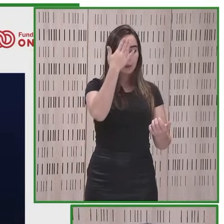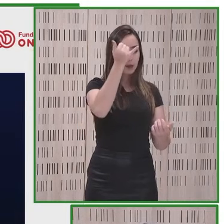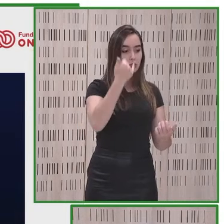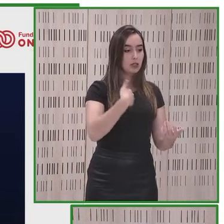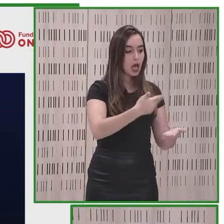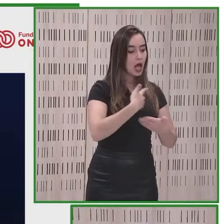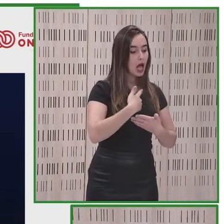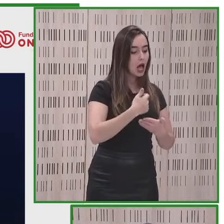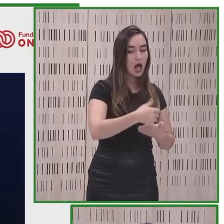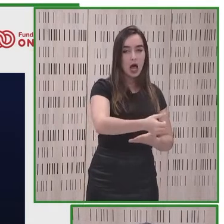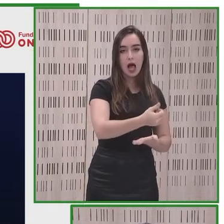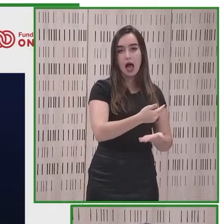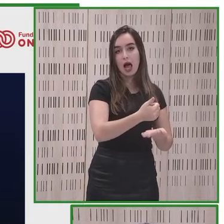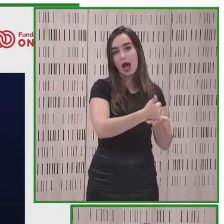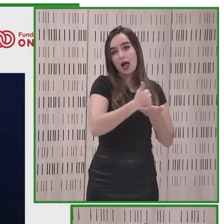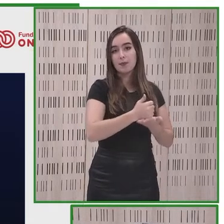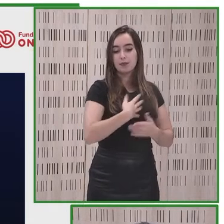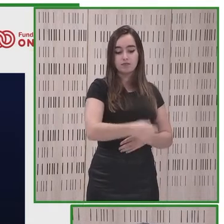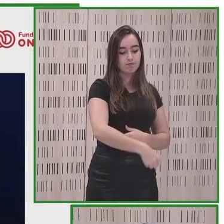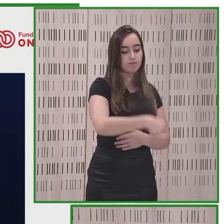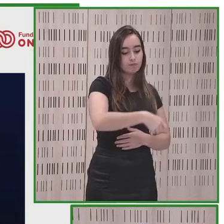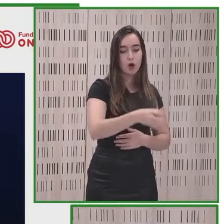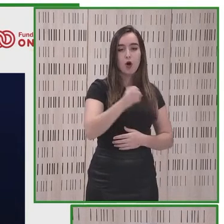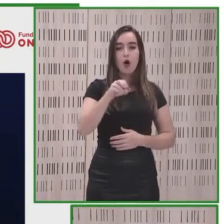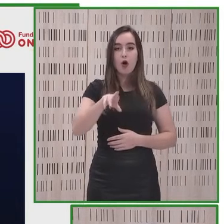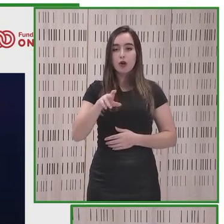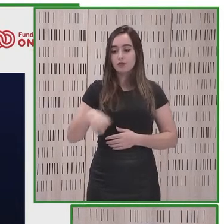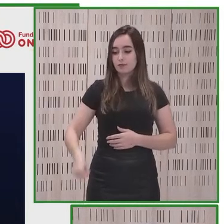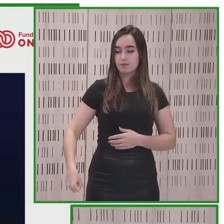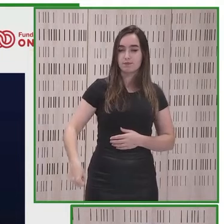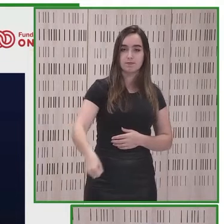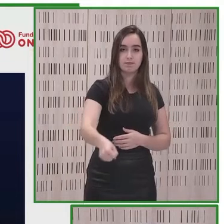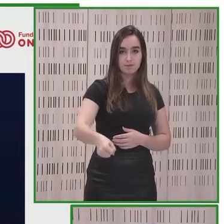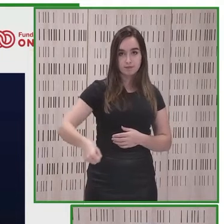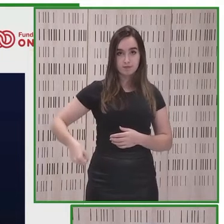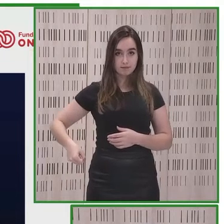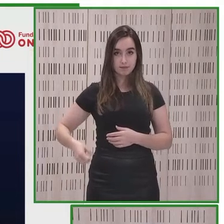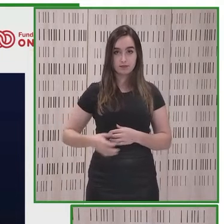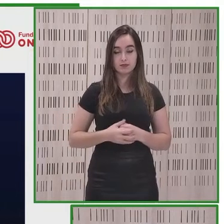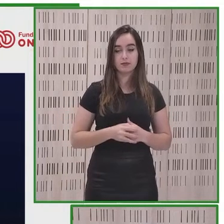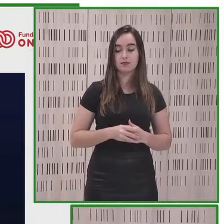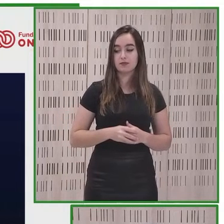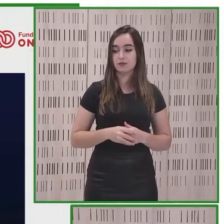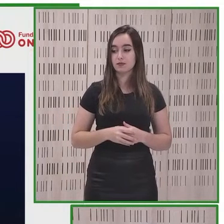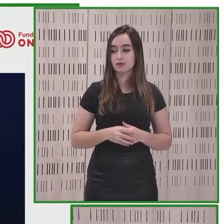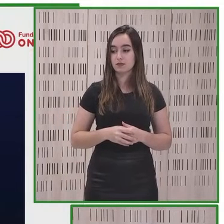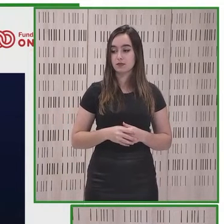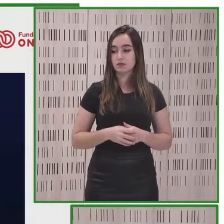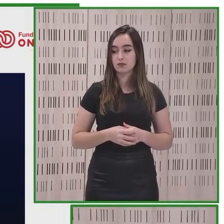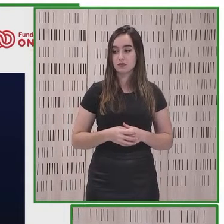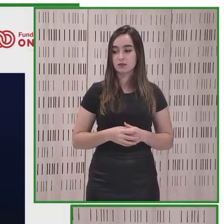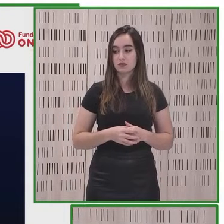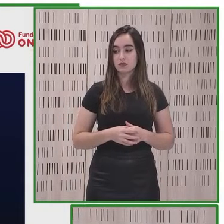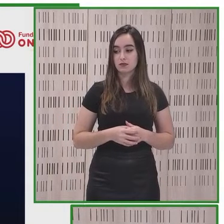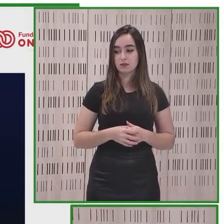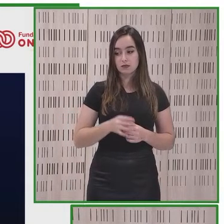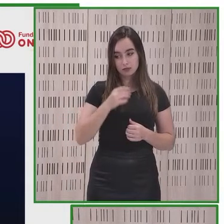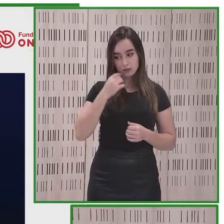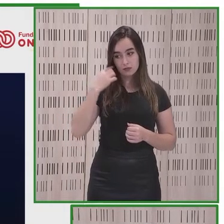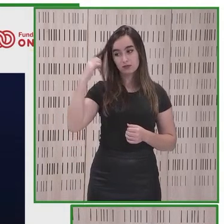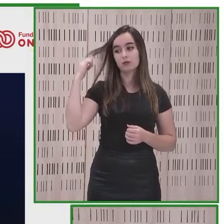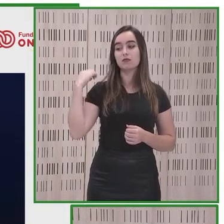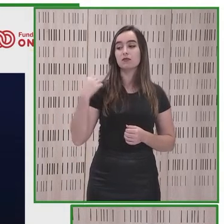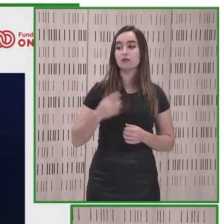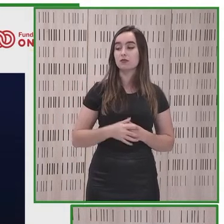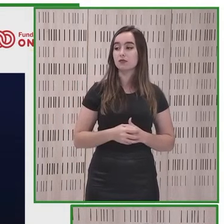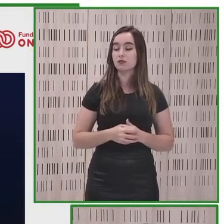depositar una bolsa o depositar una maleta en principio estaba pensado para elementos espaciales de transporte como os decía para poder depositar una maleta